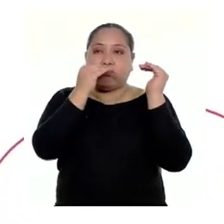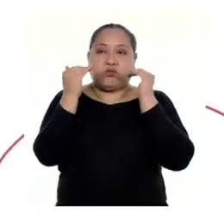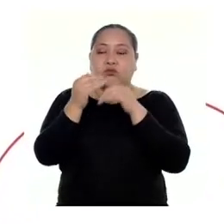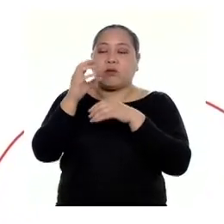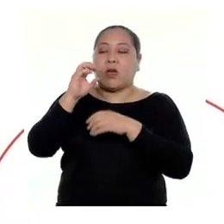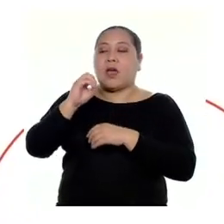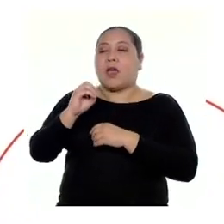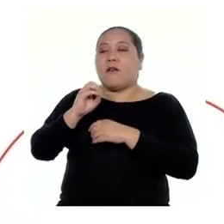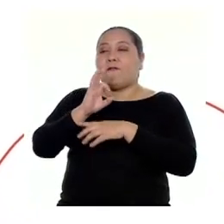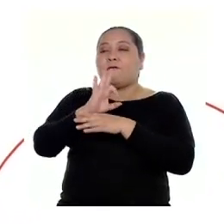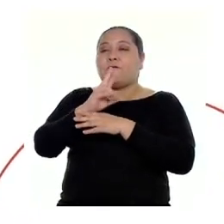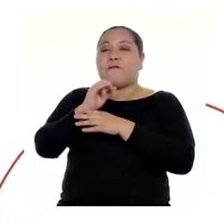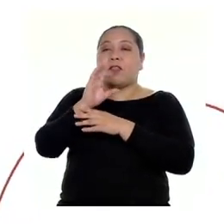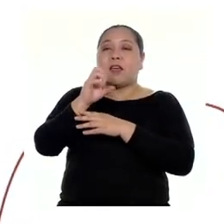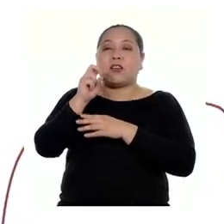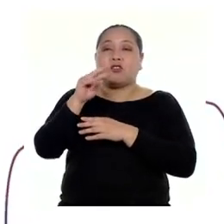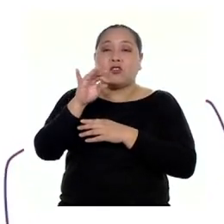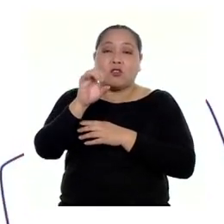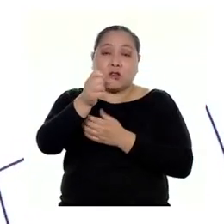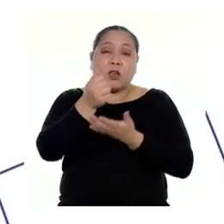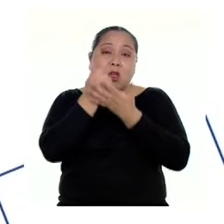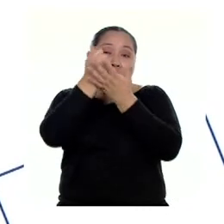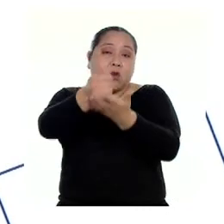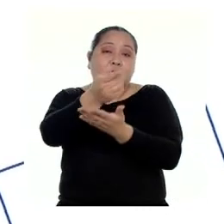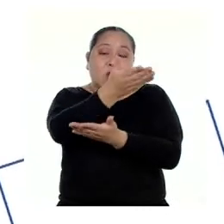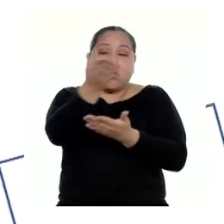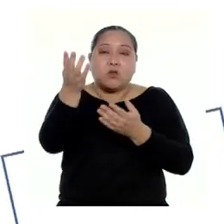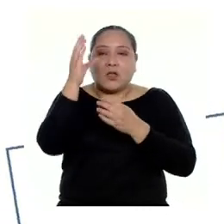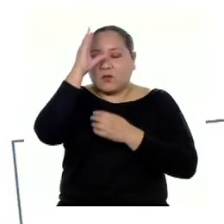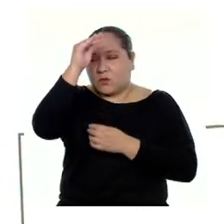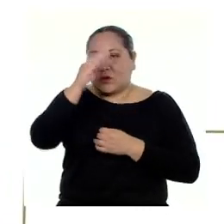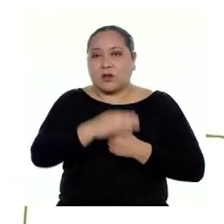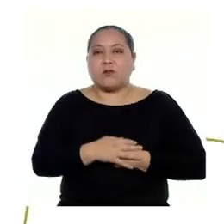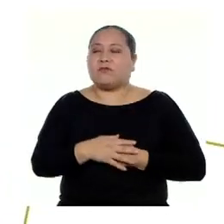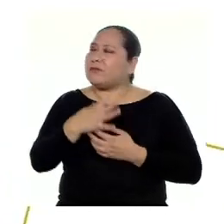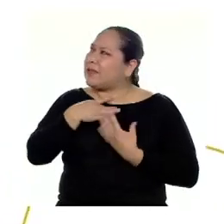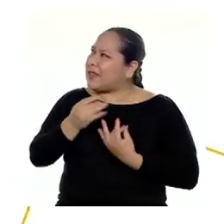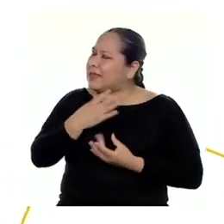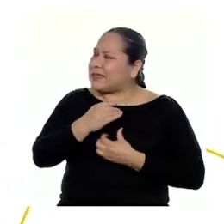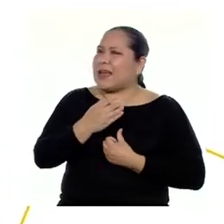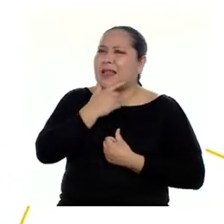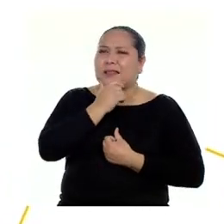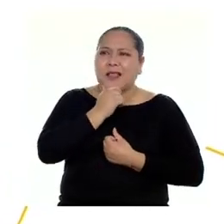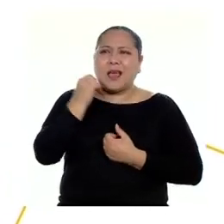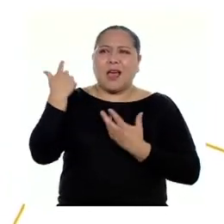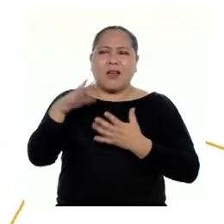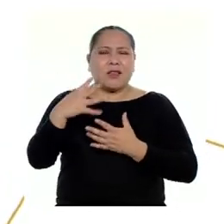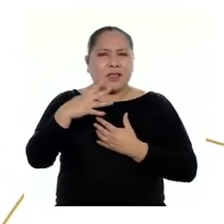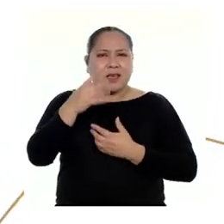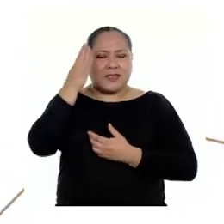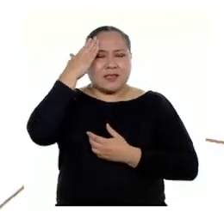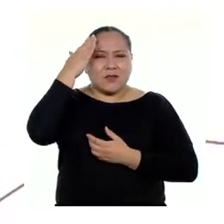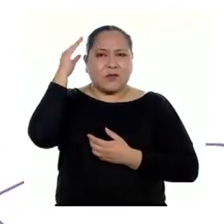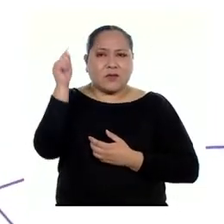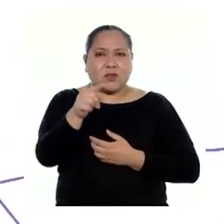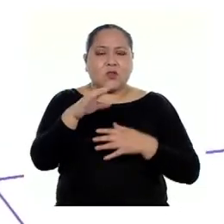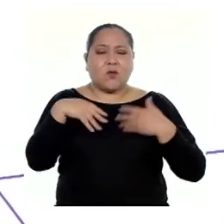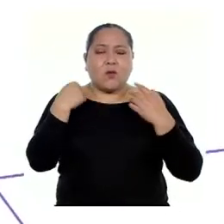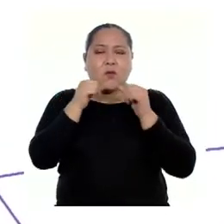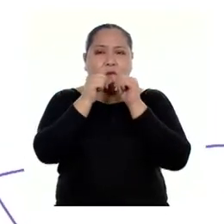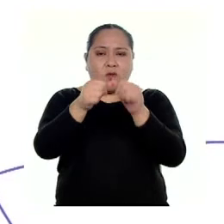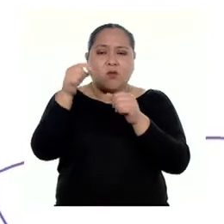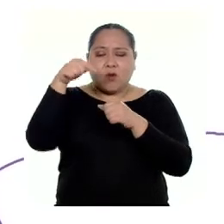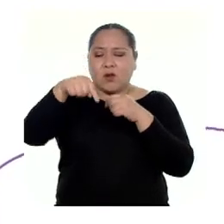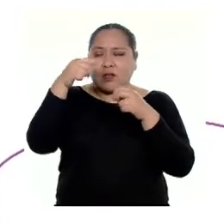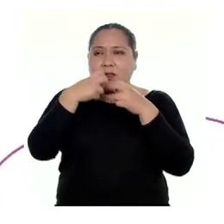fracciones sería útil para ustedes, chicas y chicos. ¡Qué interesante! Ahora que ya sabemos esto, podemos continuar con el